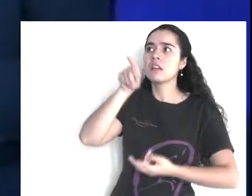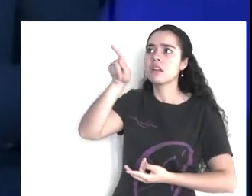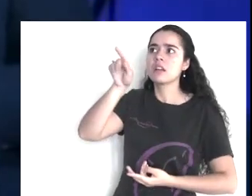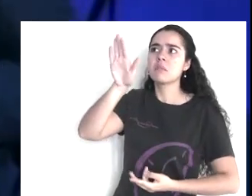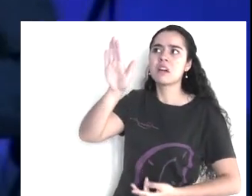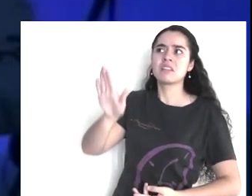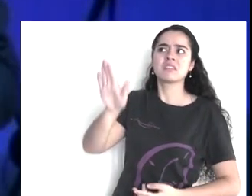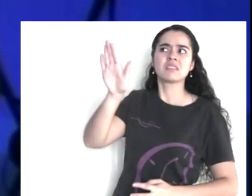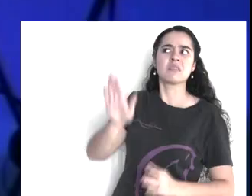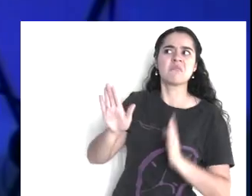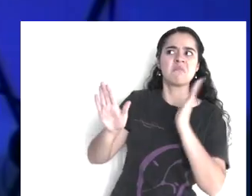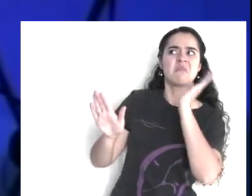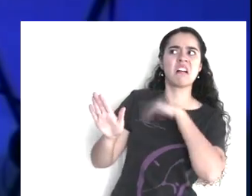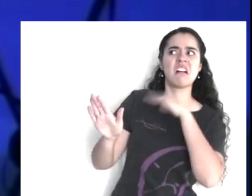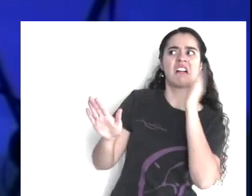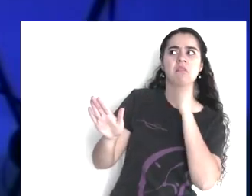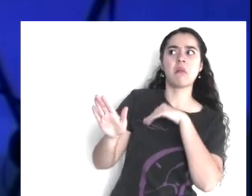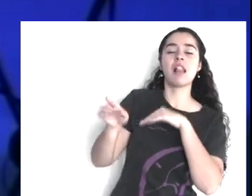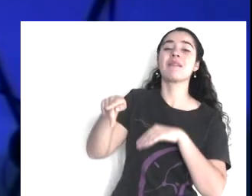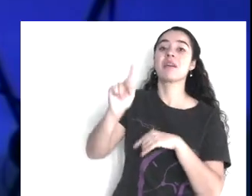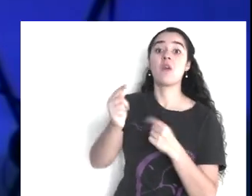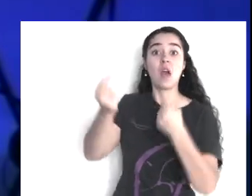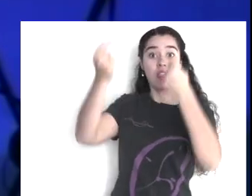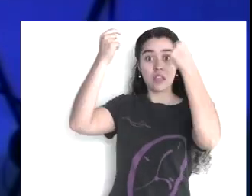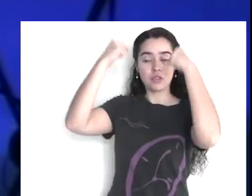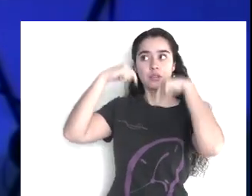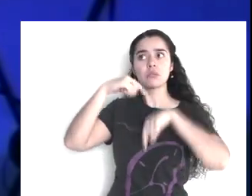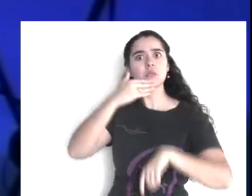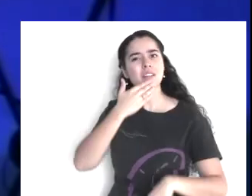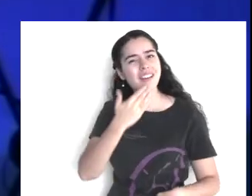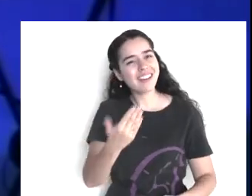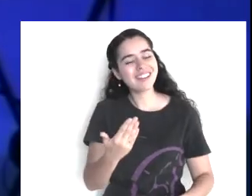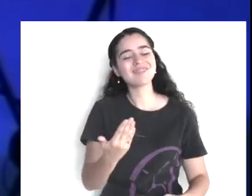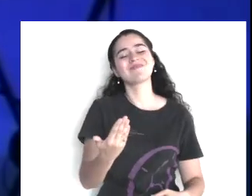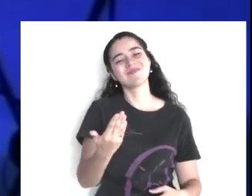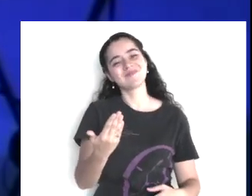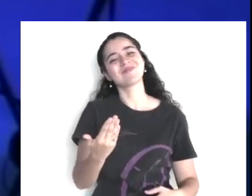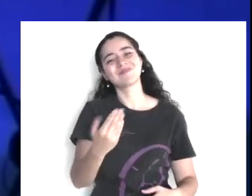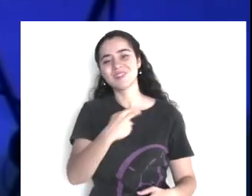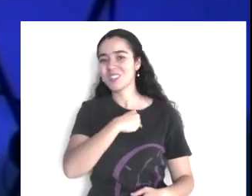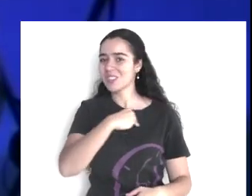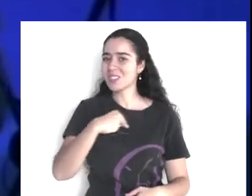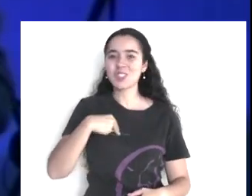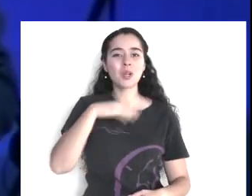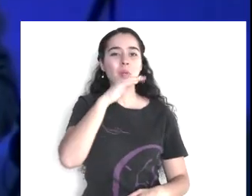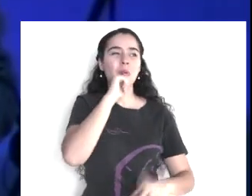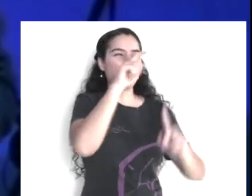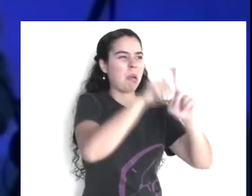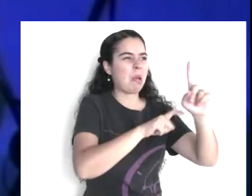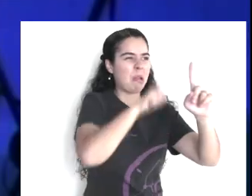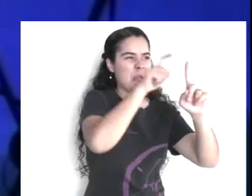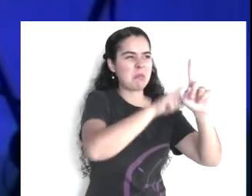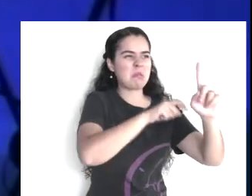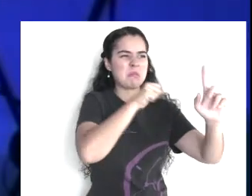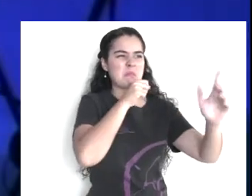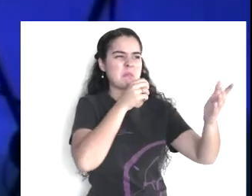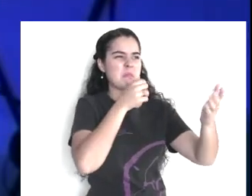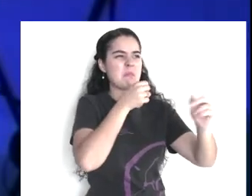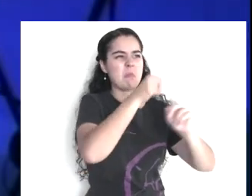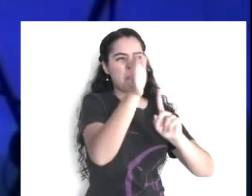¿Qué cosas, no? Esas son cosas de la vida. ¿Cómo lidiar? Bueno, la Biblia nos enseña, ¿sí?